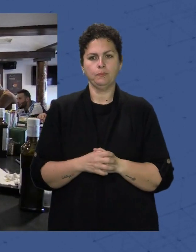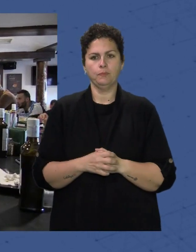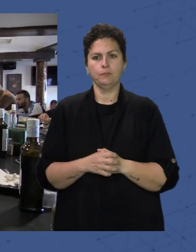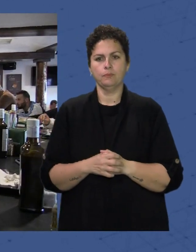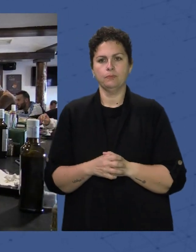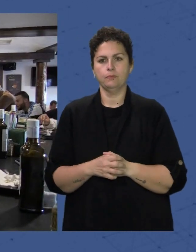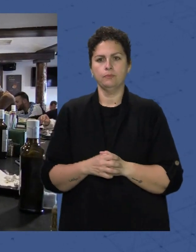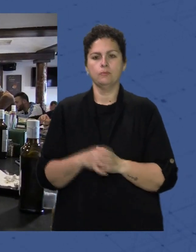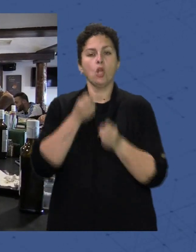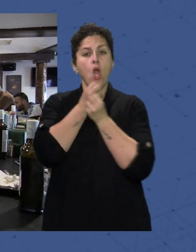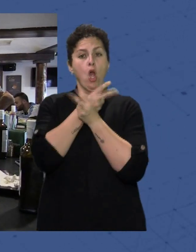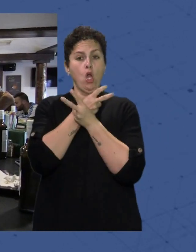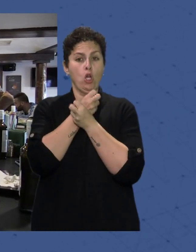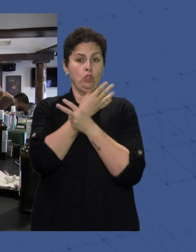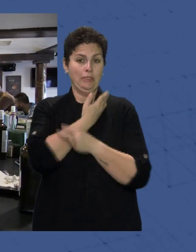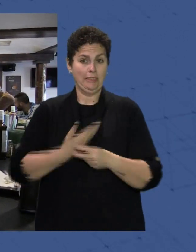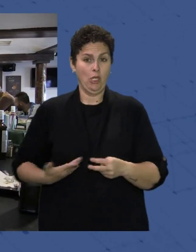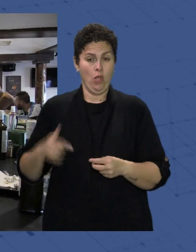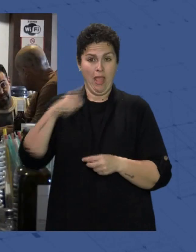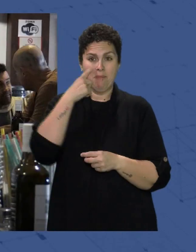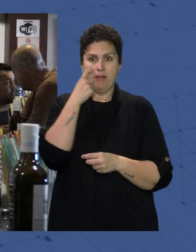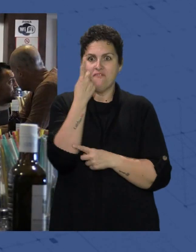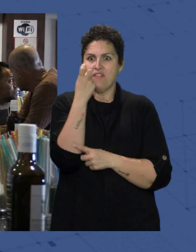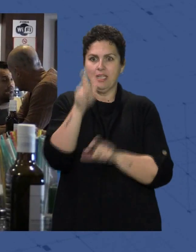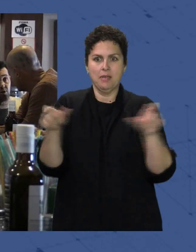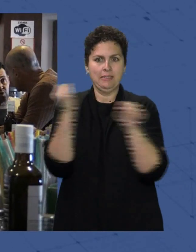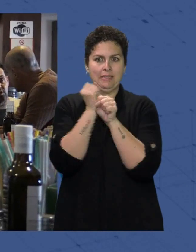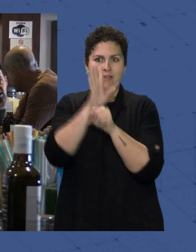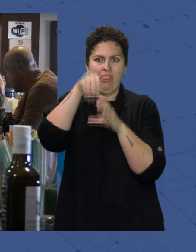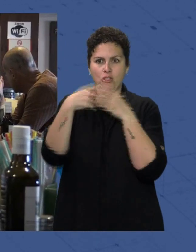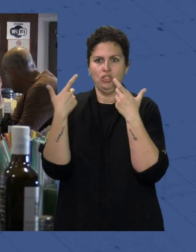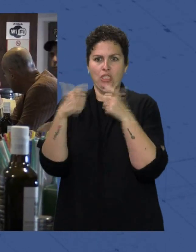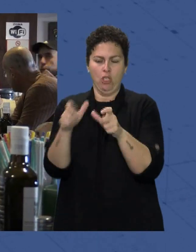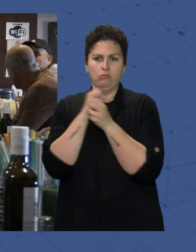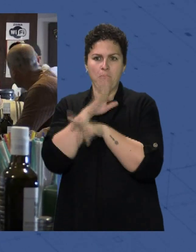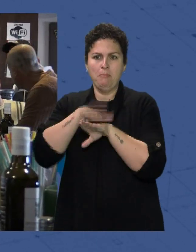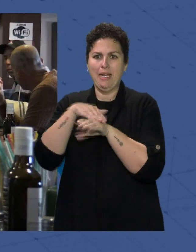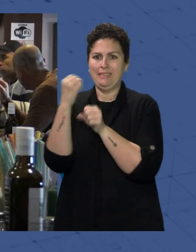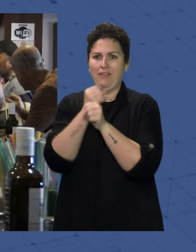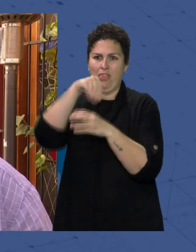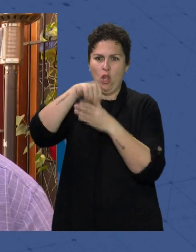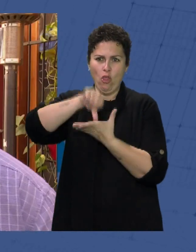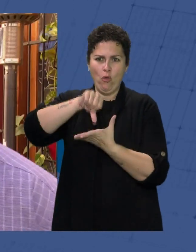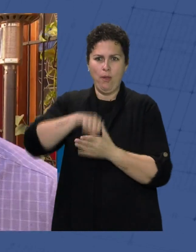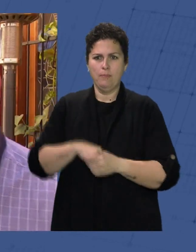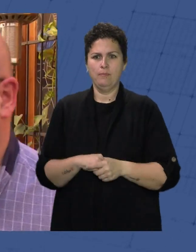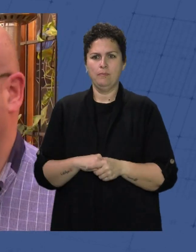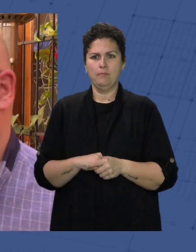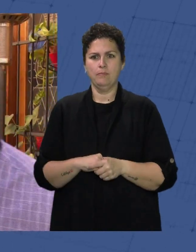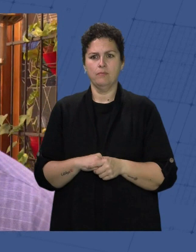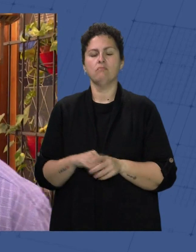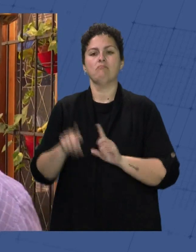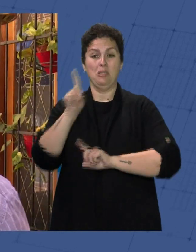Los hosteleros De Almería Denuncian Que falta personal En este sector Para trabajar En la ciudad Es un problema Que llevamos